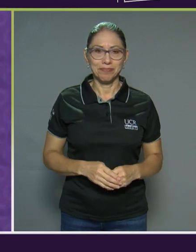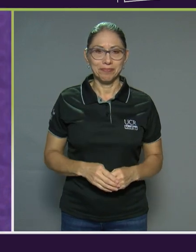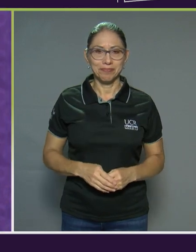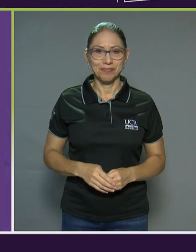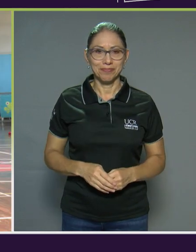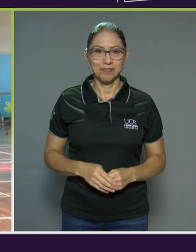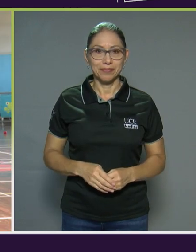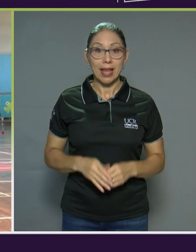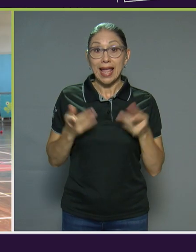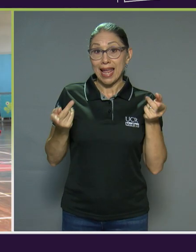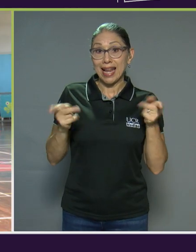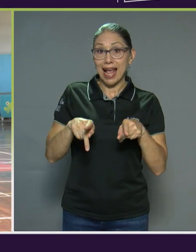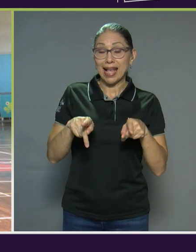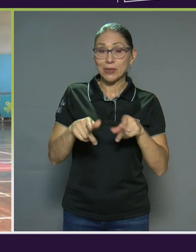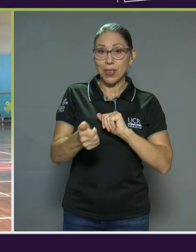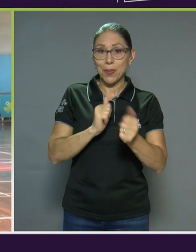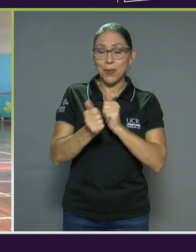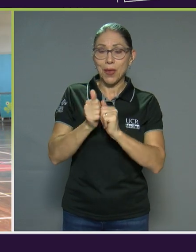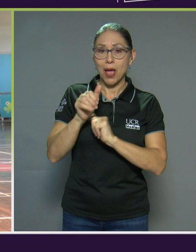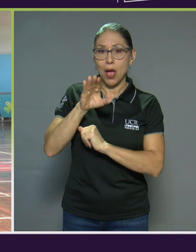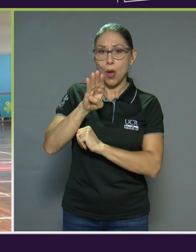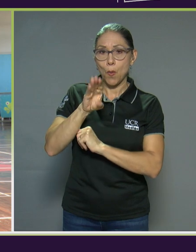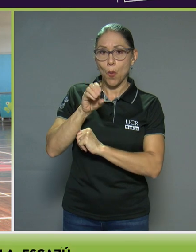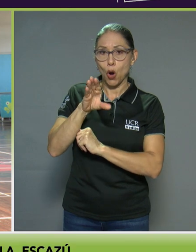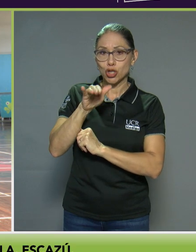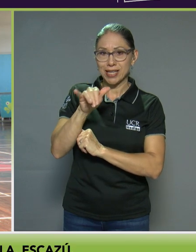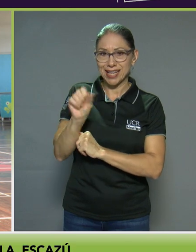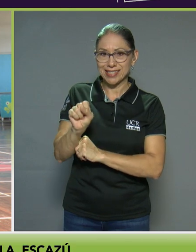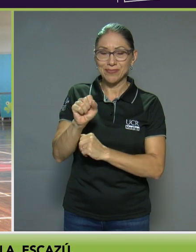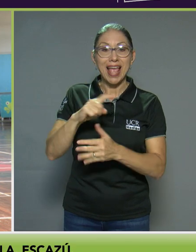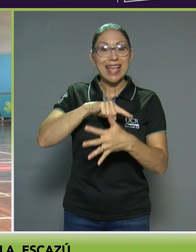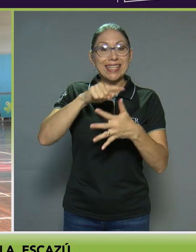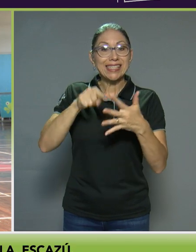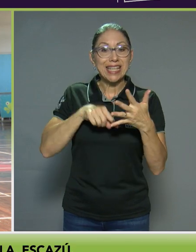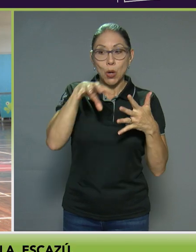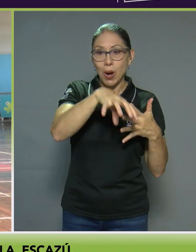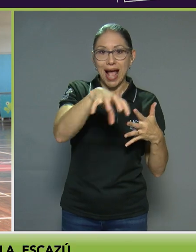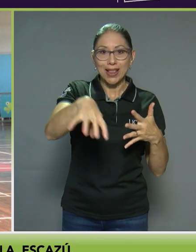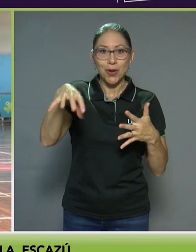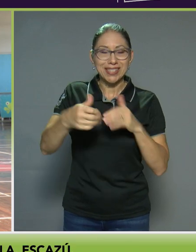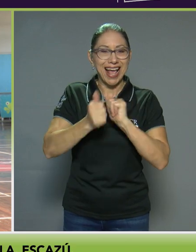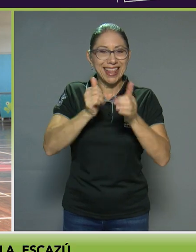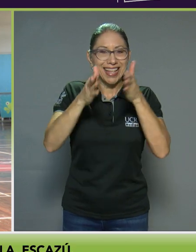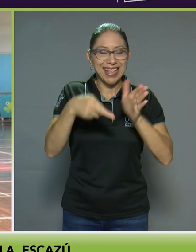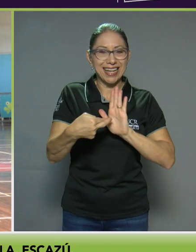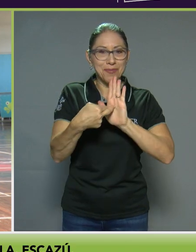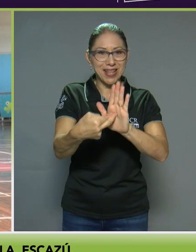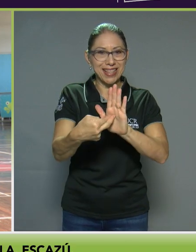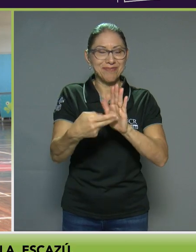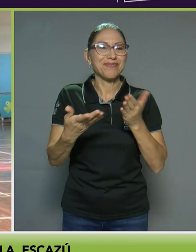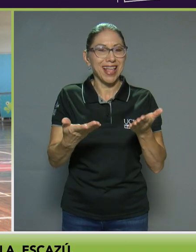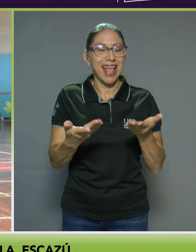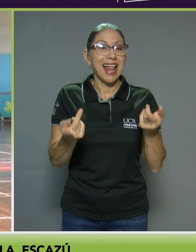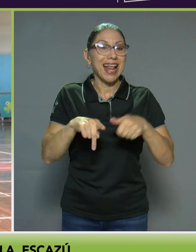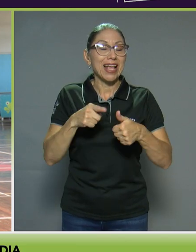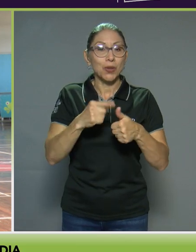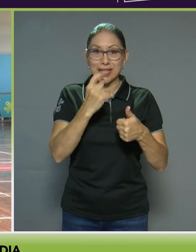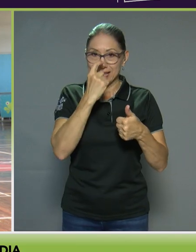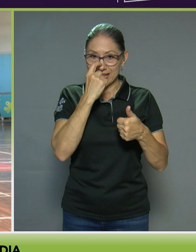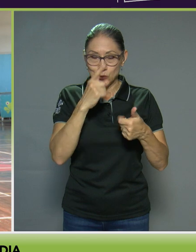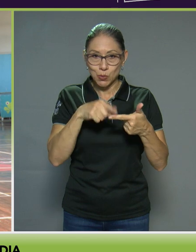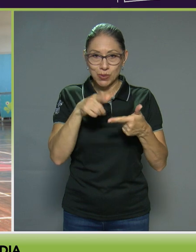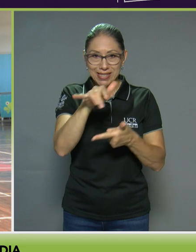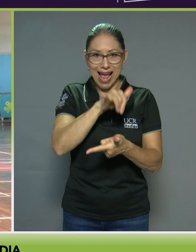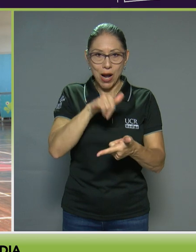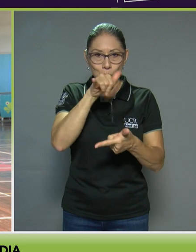Y en el caso de la disciplina de bochas, hay cinco cantones que tienen atletas representándoles. Se trata del caso de Escazú, San